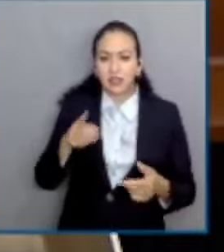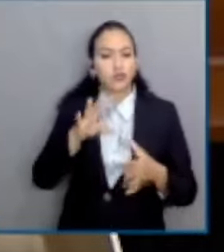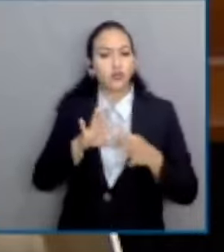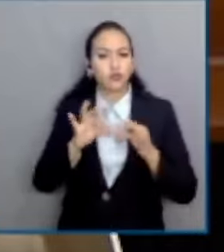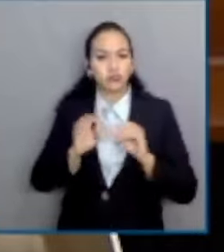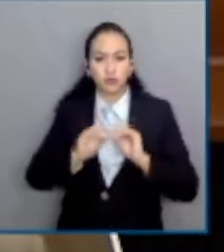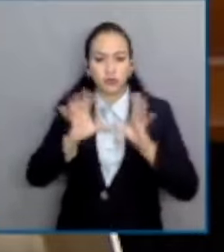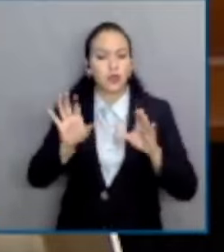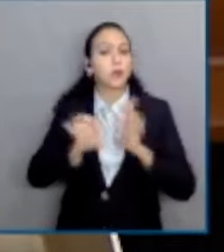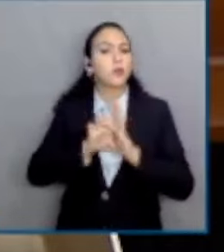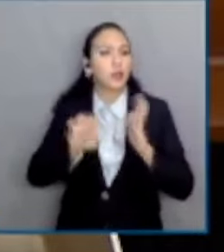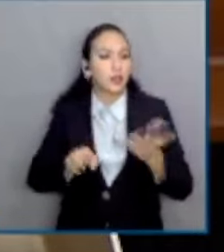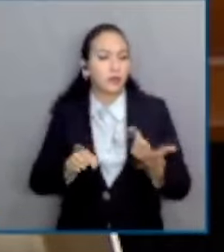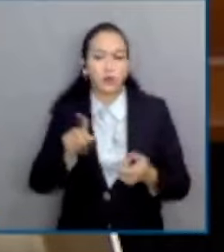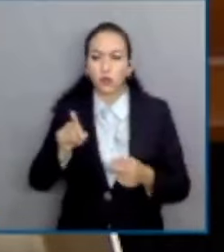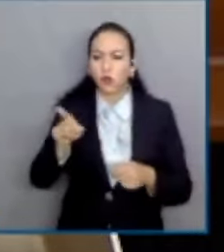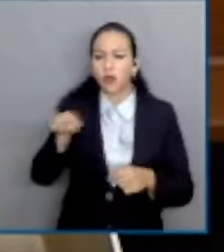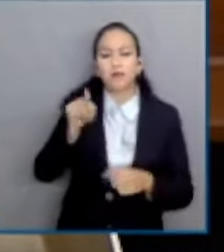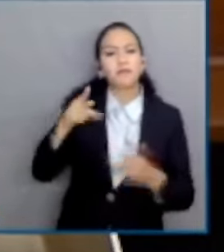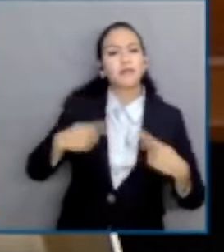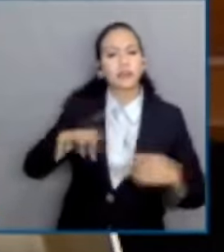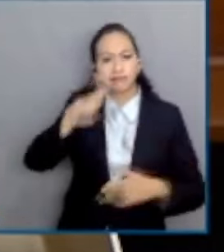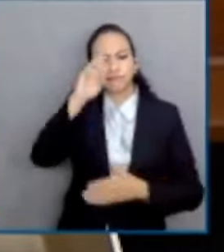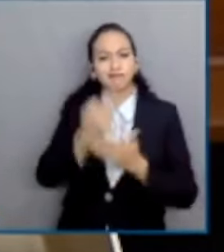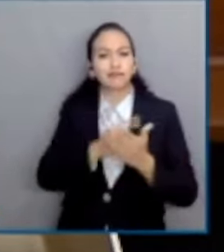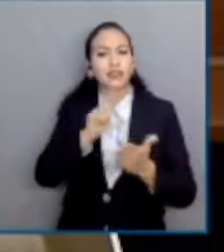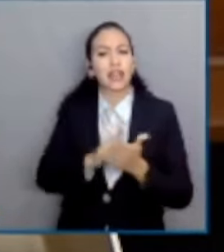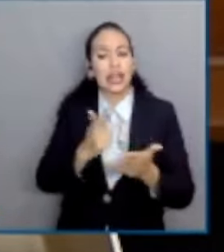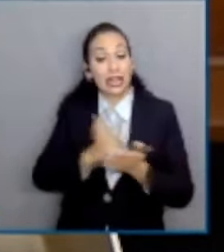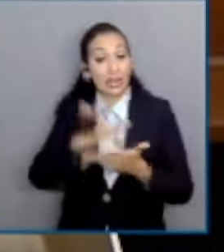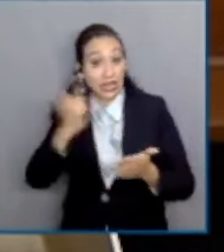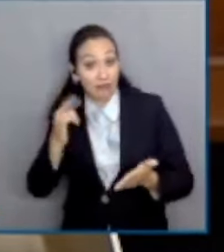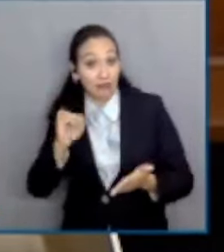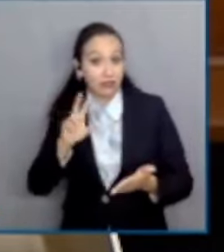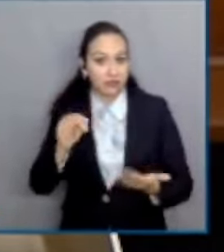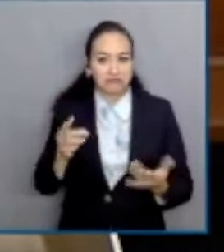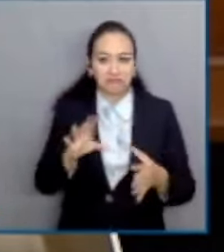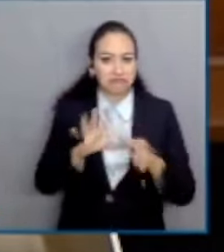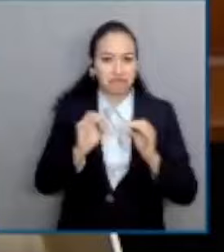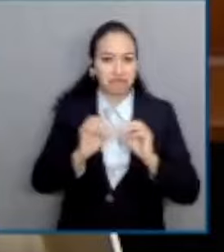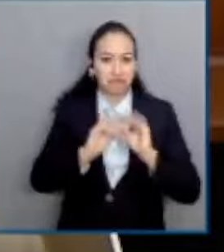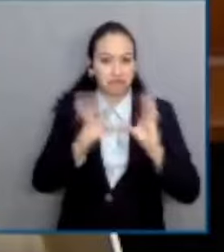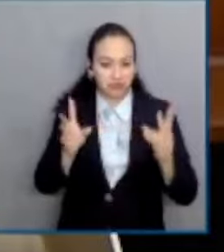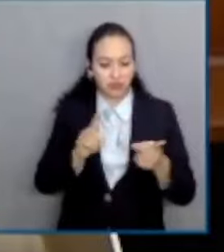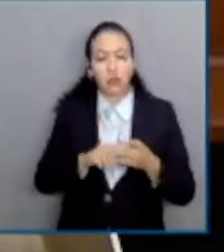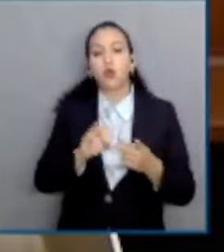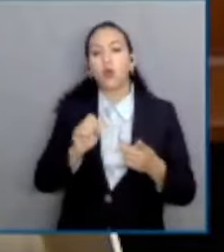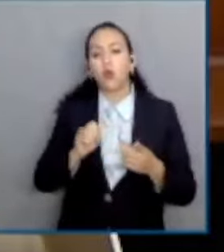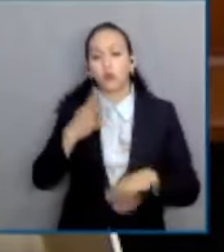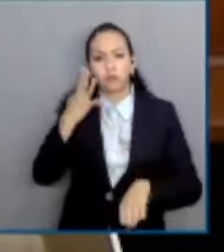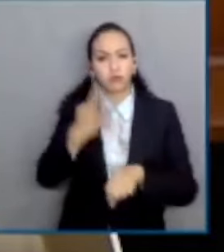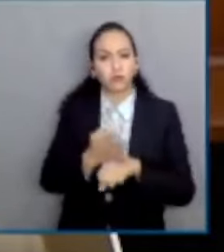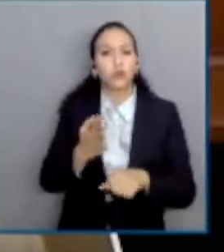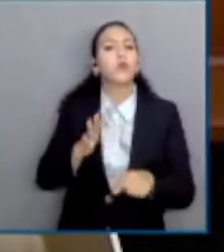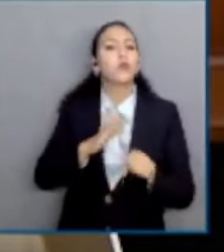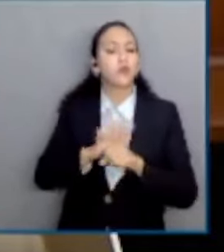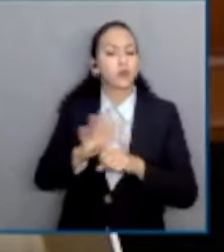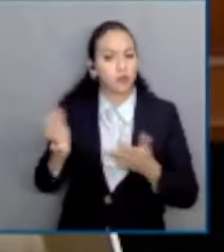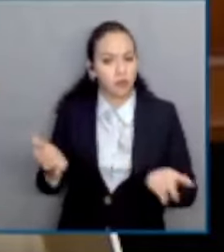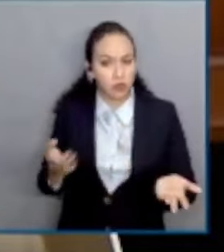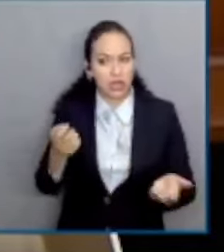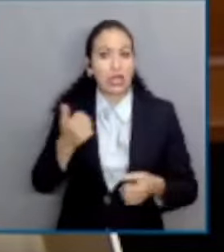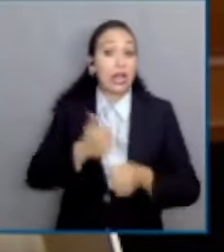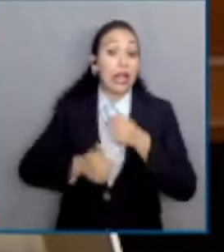graves o no graves. Tampoco contiene un límite temporal en cuanto a si la sanción fue impuesta hace varios años o